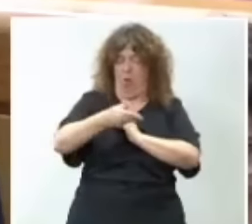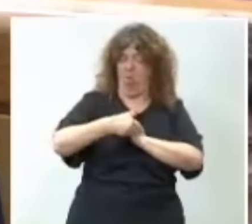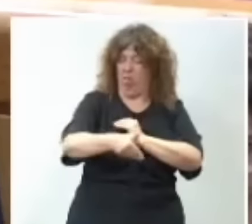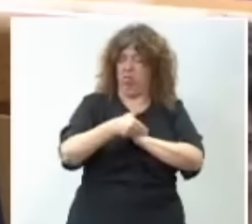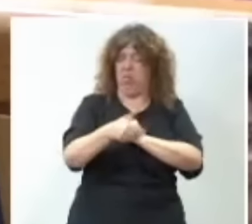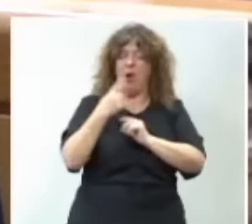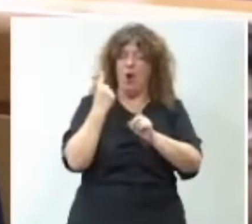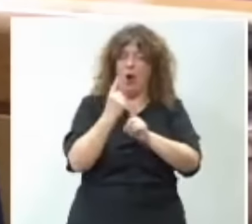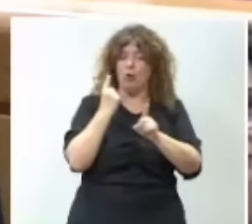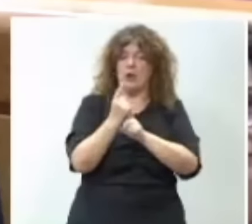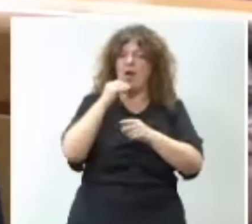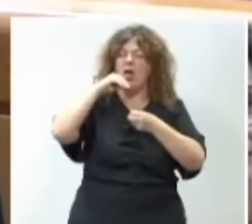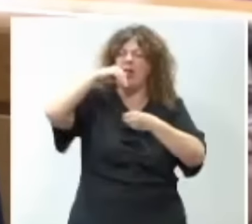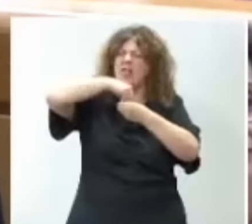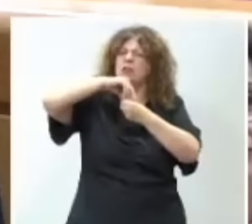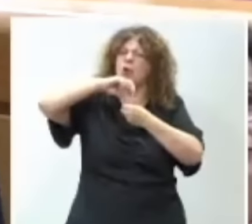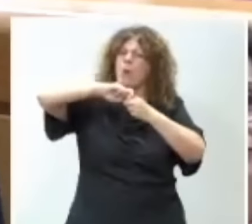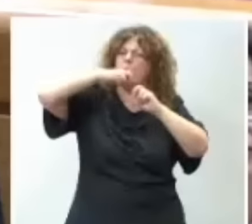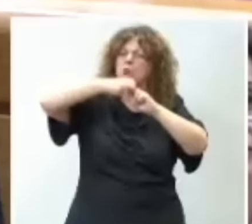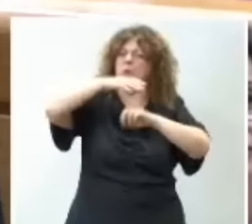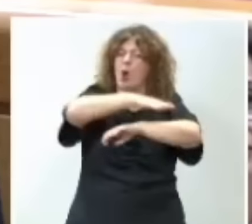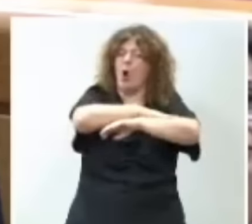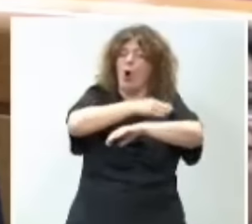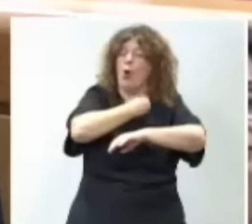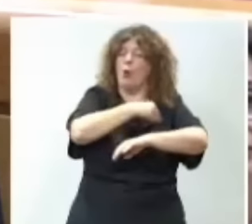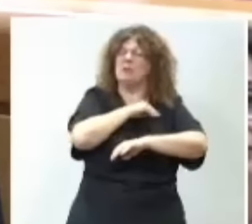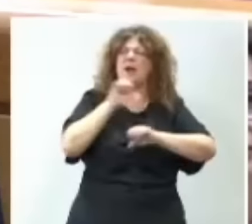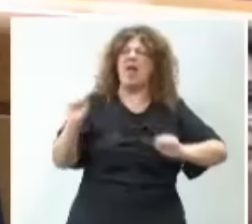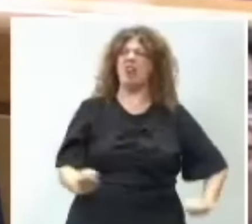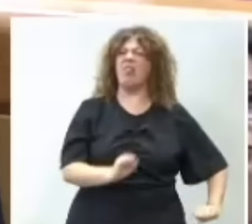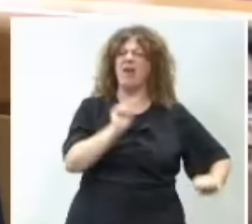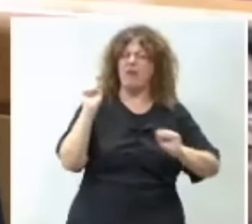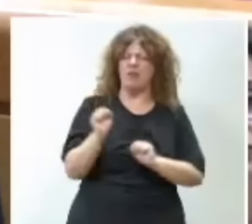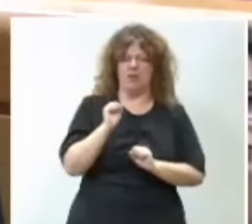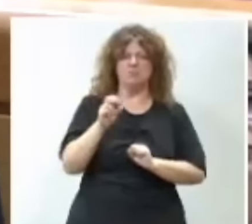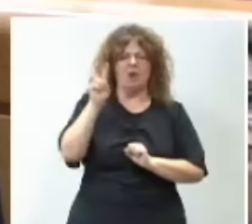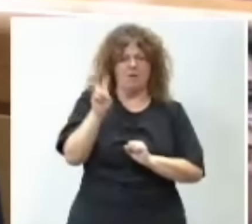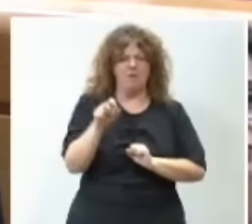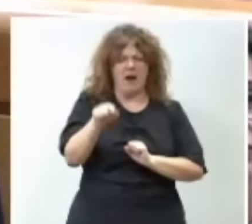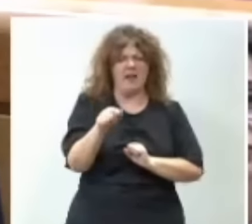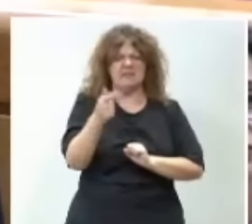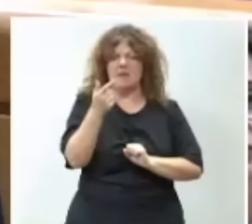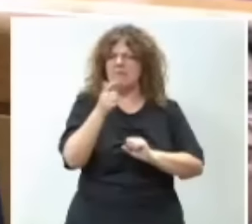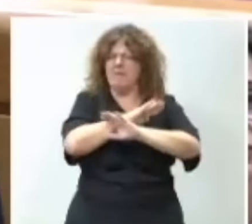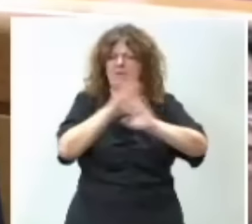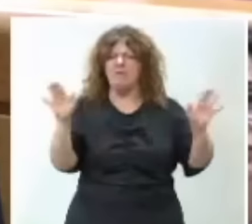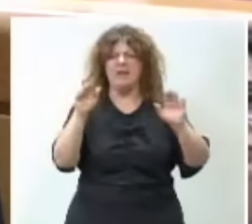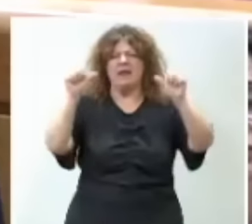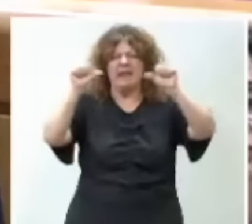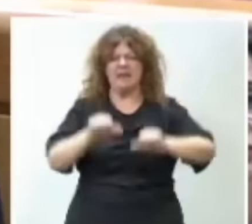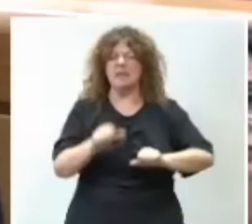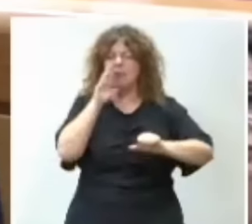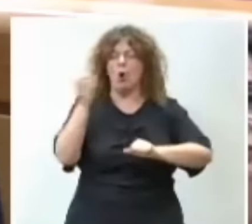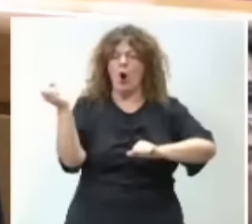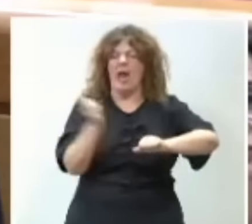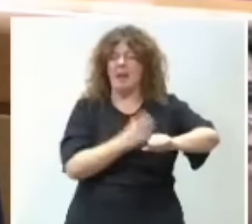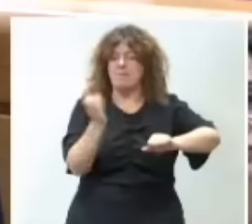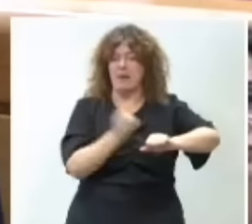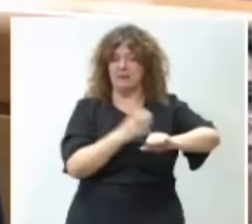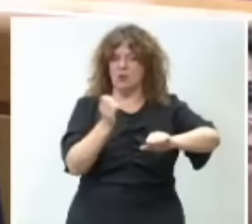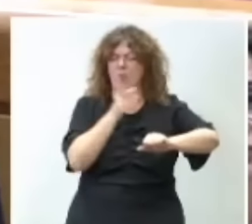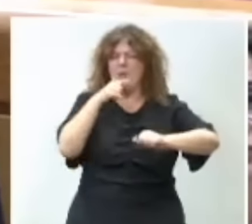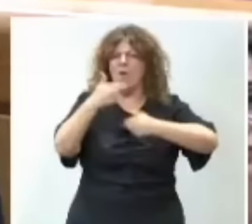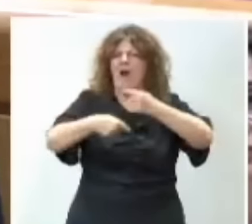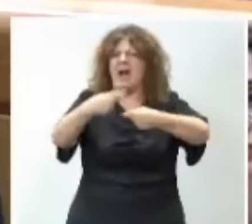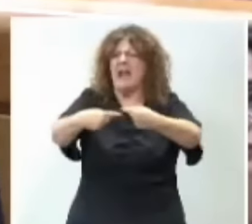tanto atacaron en Bruselas cuando el Gobierno de España defendía la utilidad de salir de la crisis a través de una inversión pensando en las